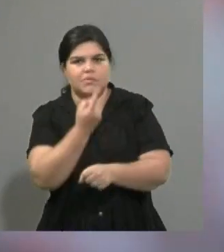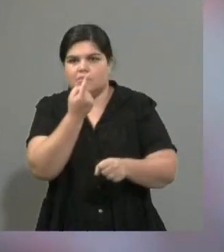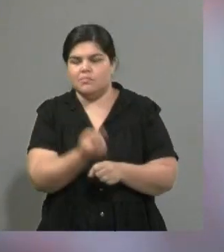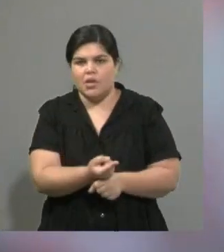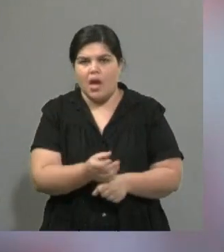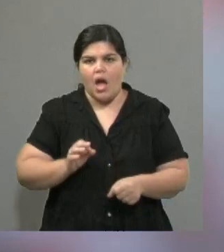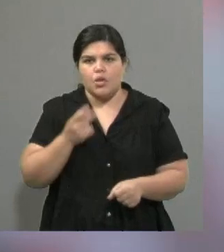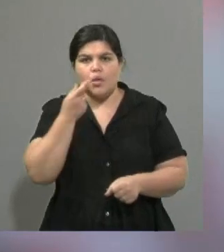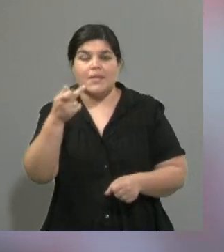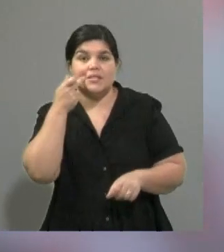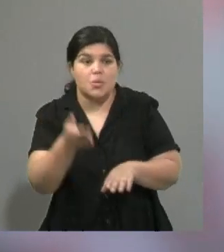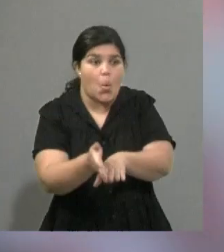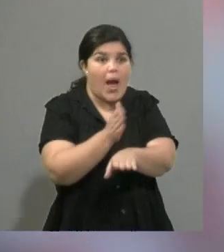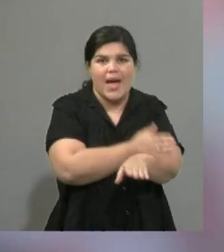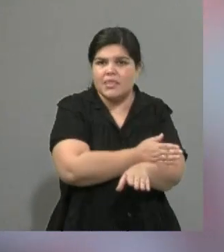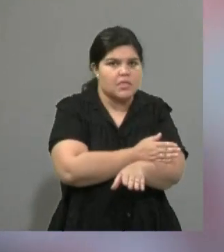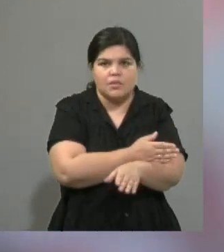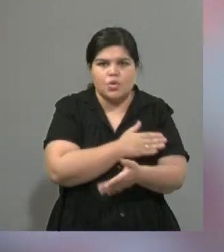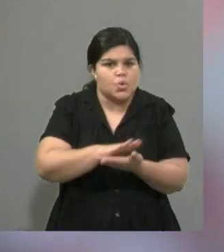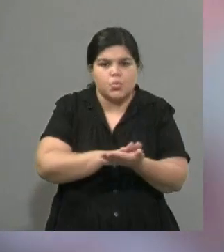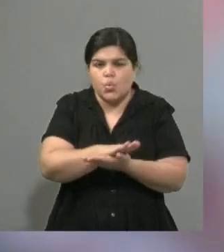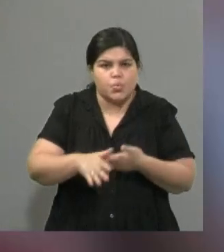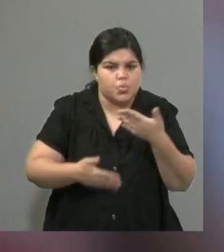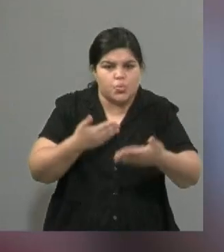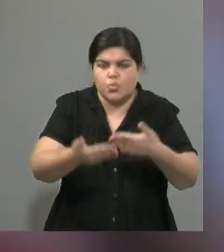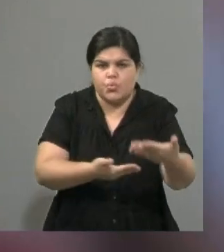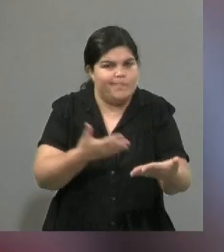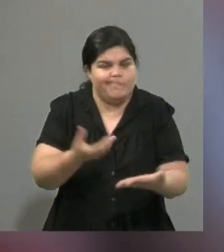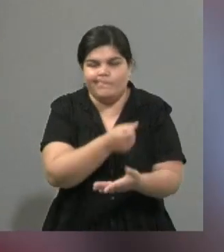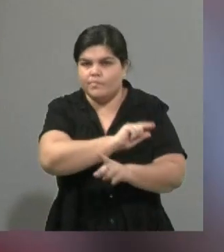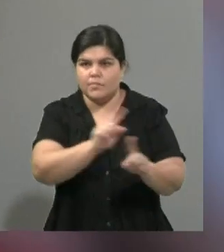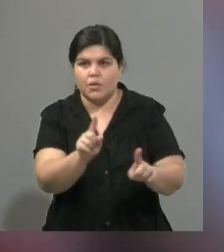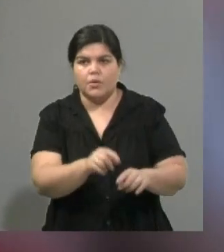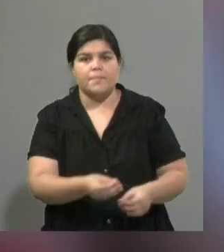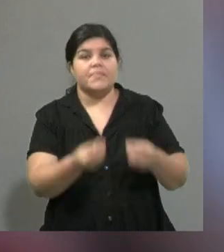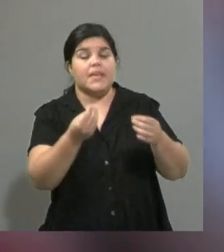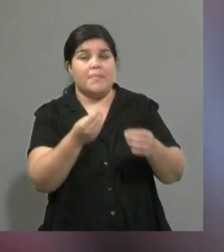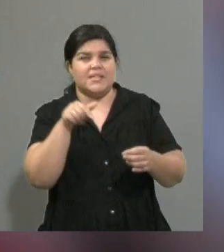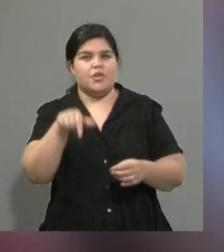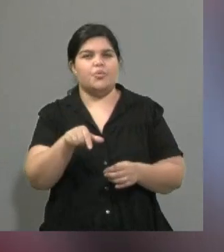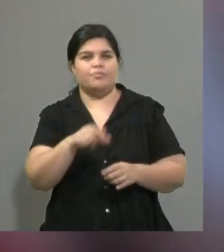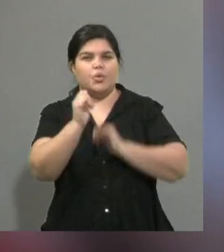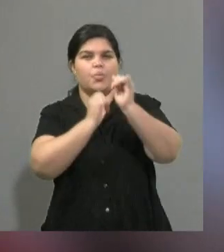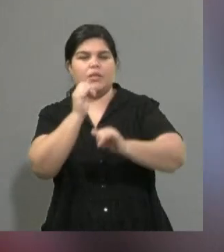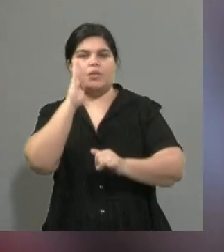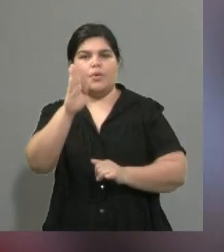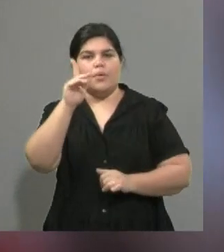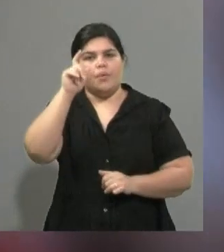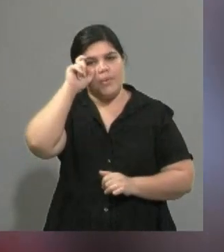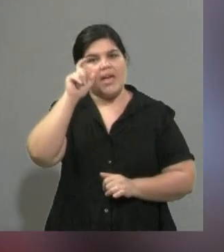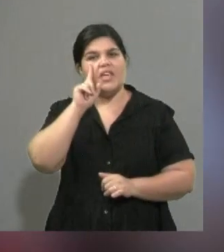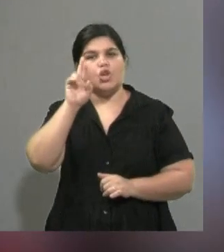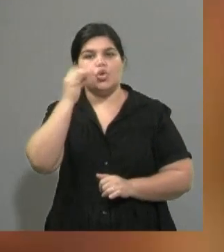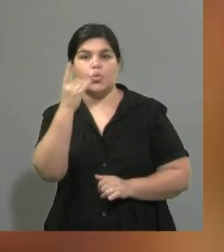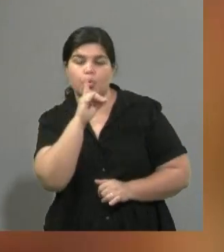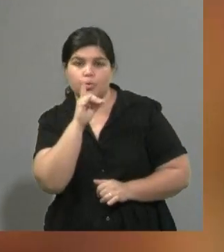a la actualidad. Y esto se agrava también, porque meto también lo de las explosiones. El jueves pasado es